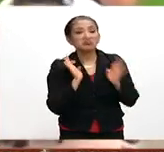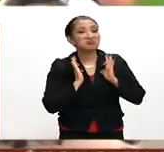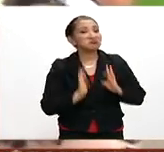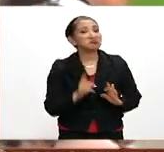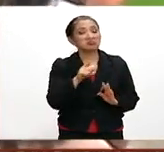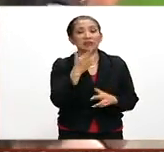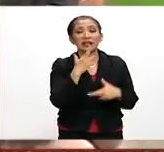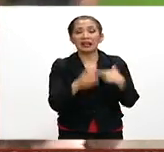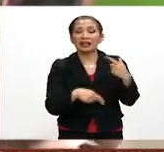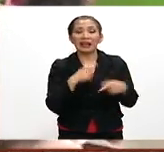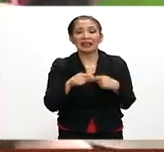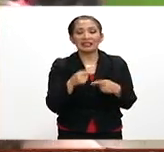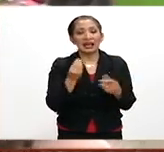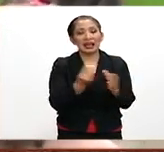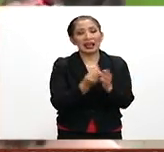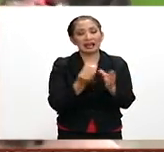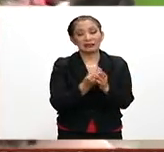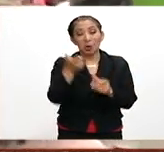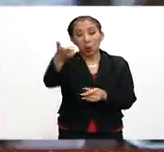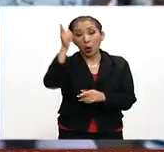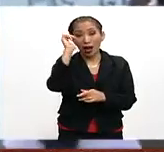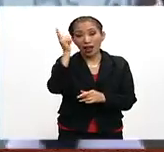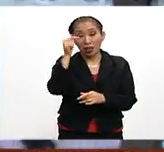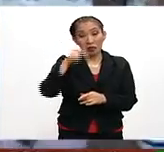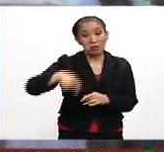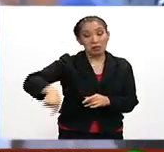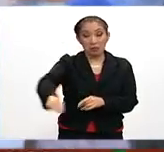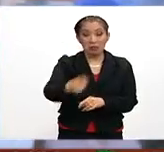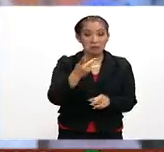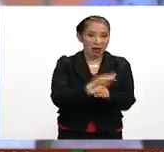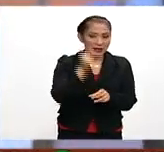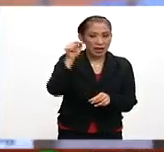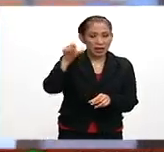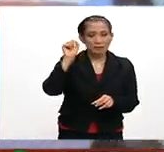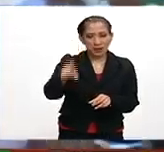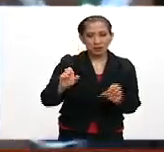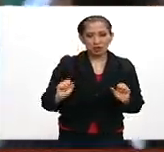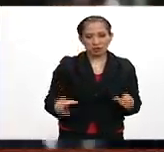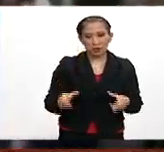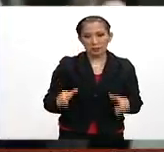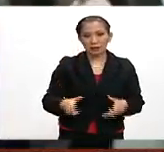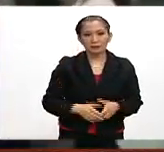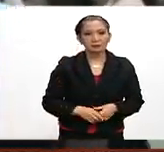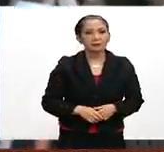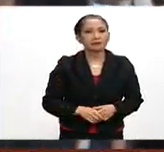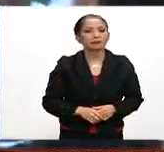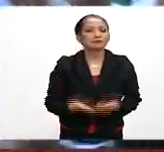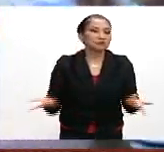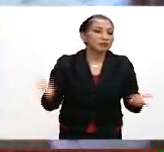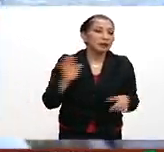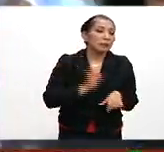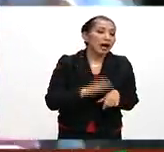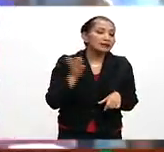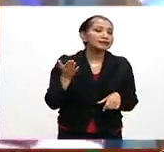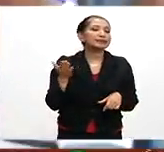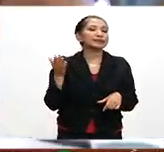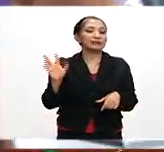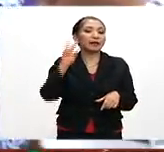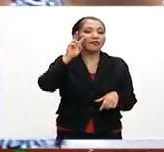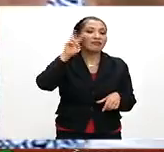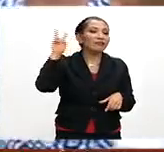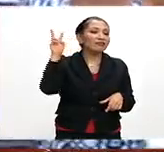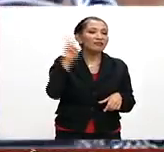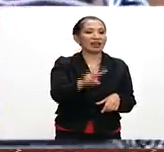normalidad el regreso a clases. Ojalá que también suceda ahí mismo en Chiapas, sobre todo pues ver